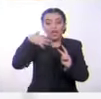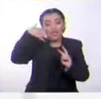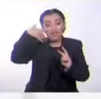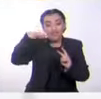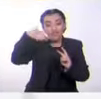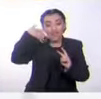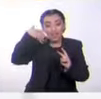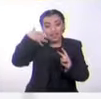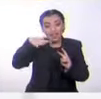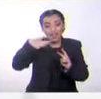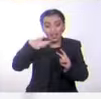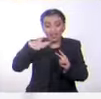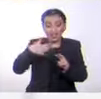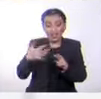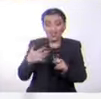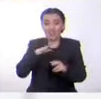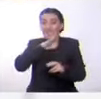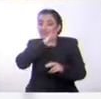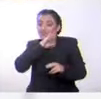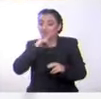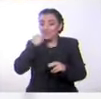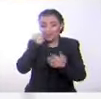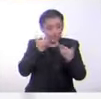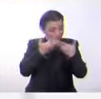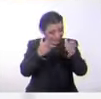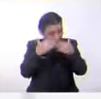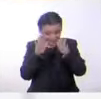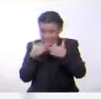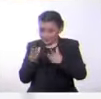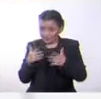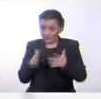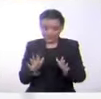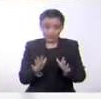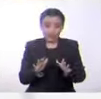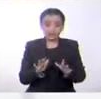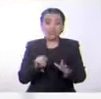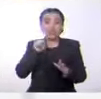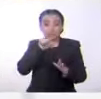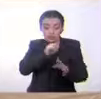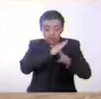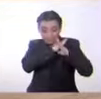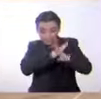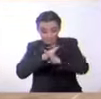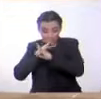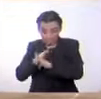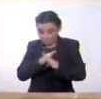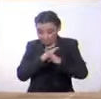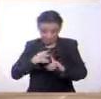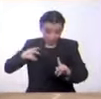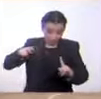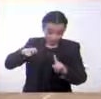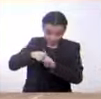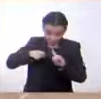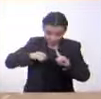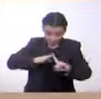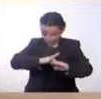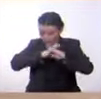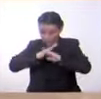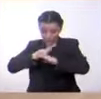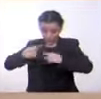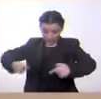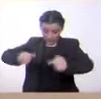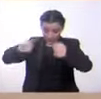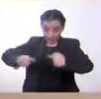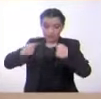así, de esta manera, se puede erradicar o se puede combatir esta clase de insectos que